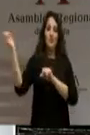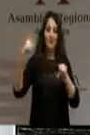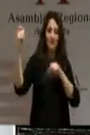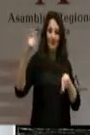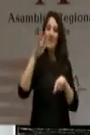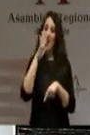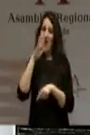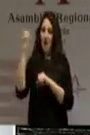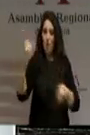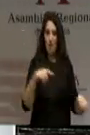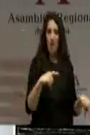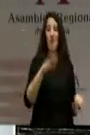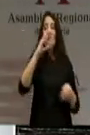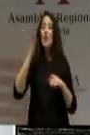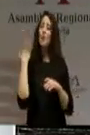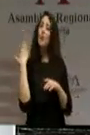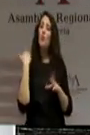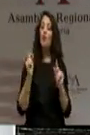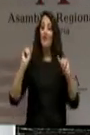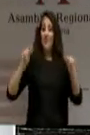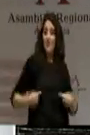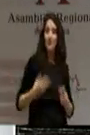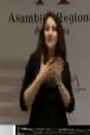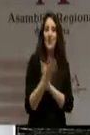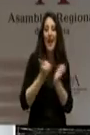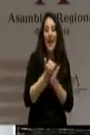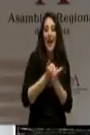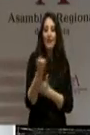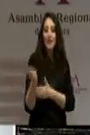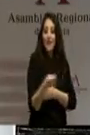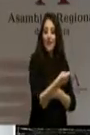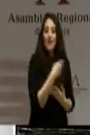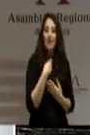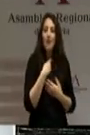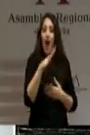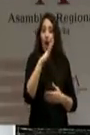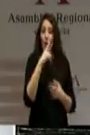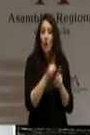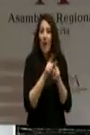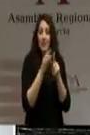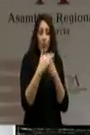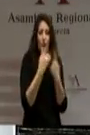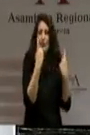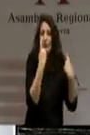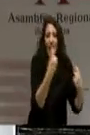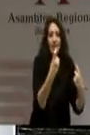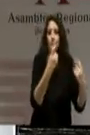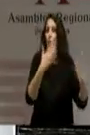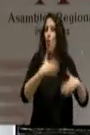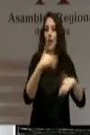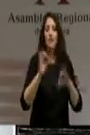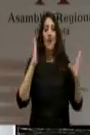Porque lo firmado significa que nuestros regantes no tendrán agua cuando más lo necesiten durante la sequía.